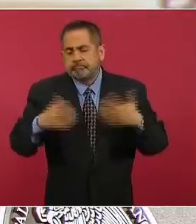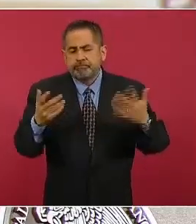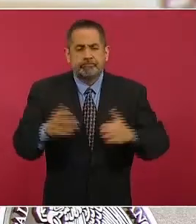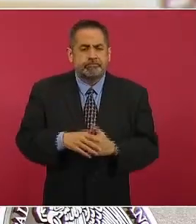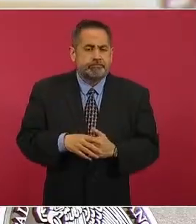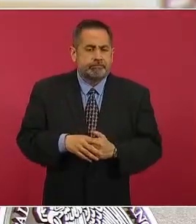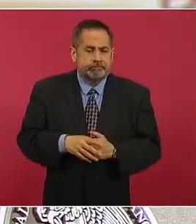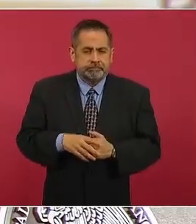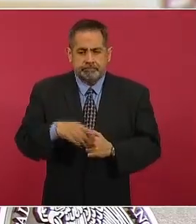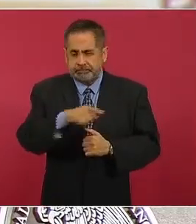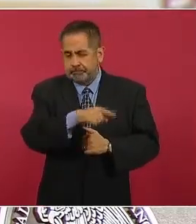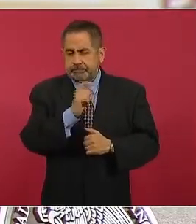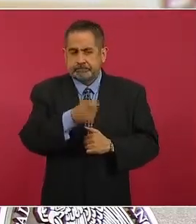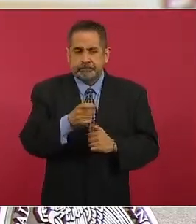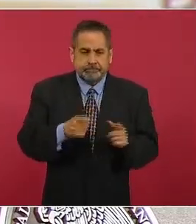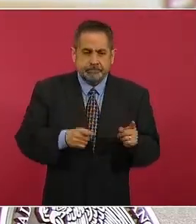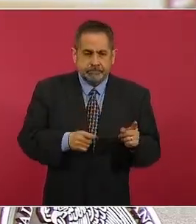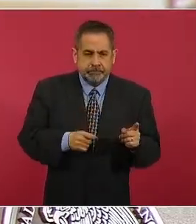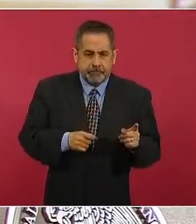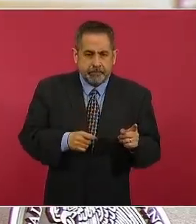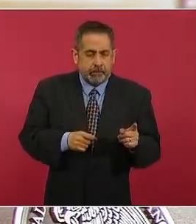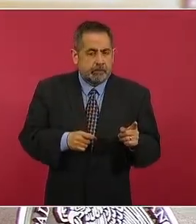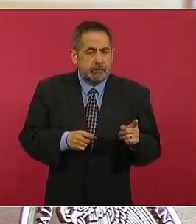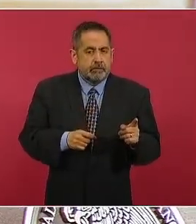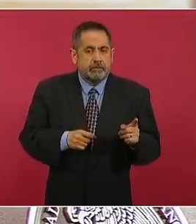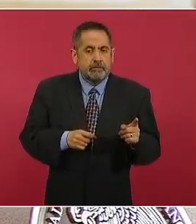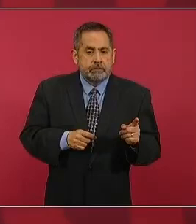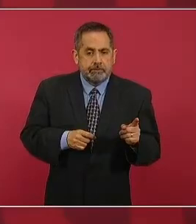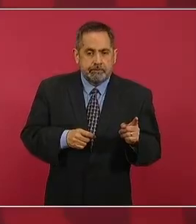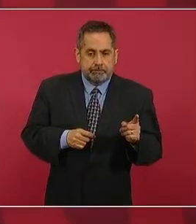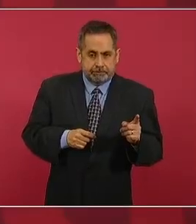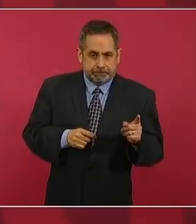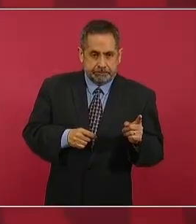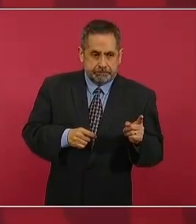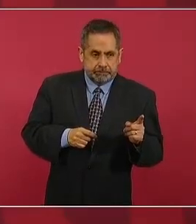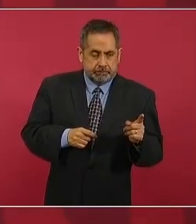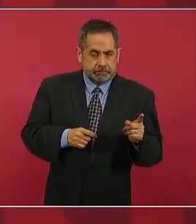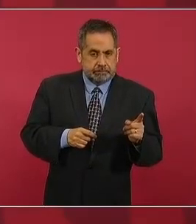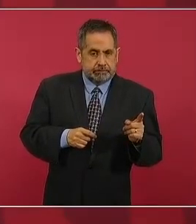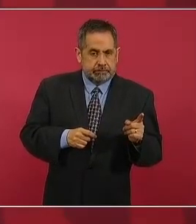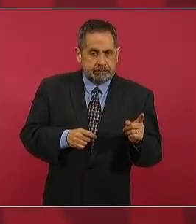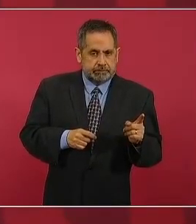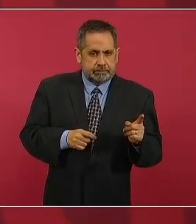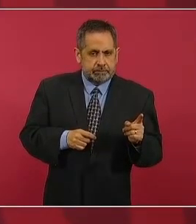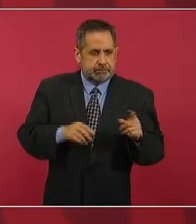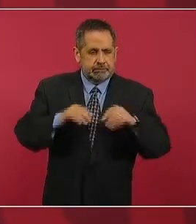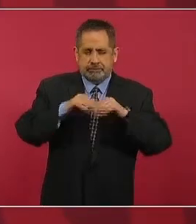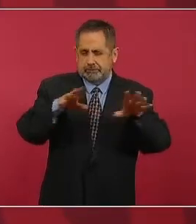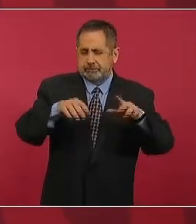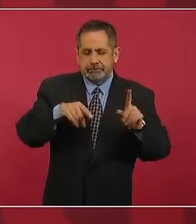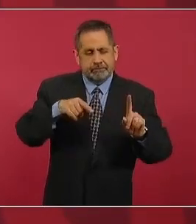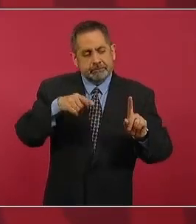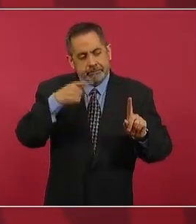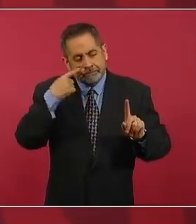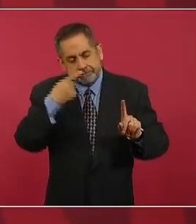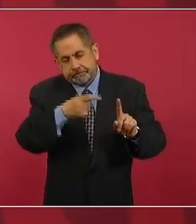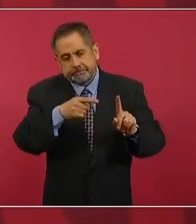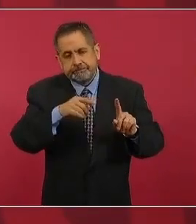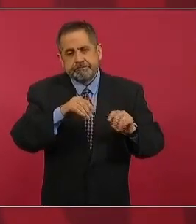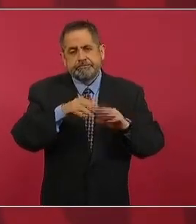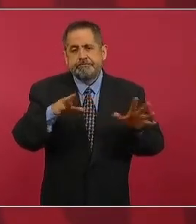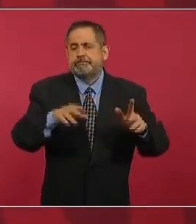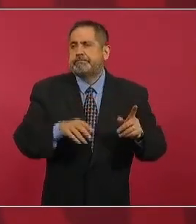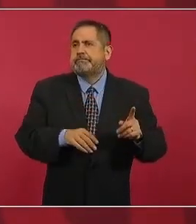solo lo que se presenta como